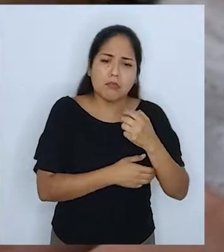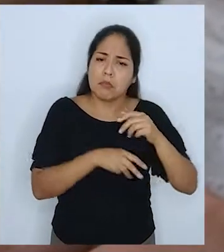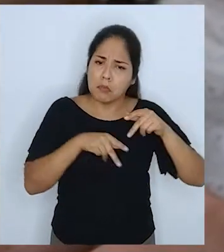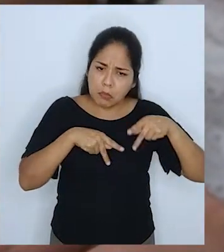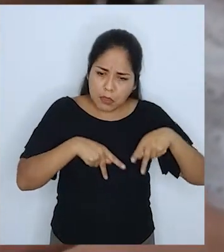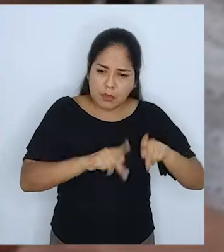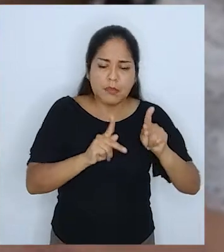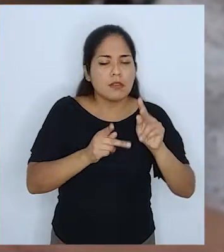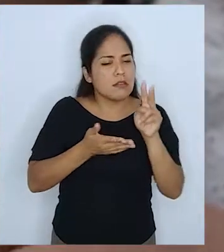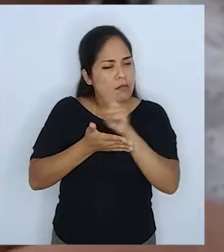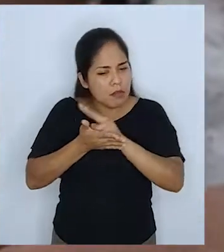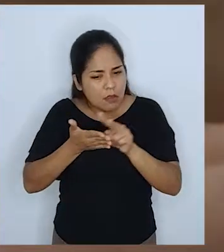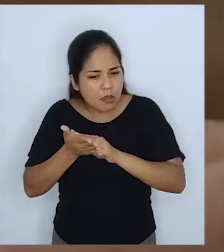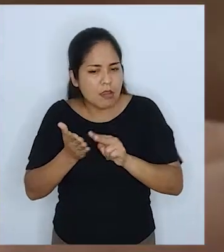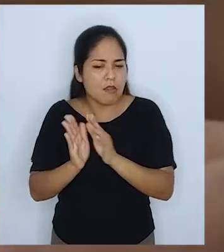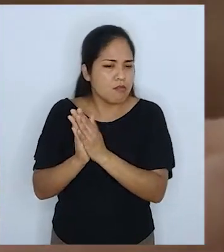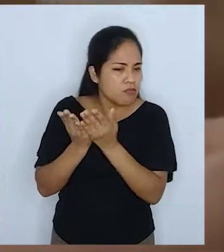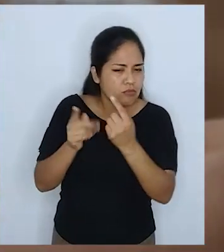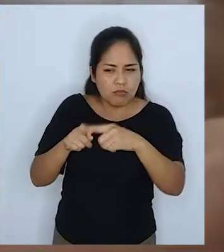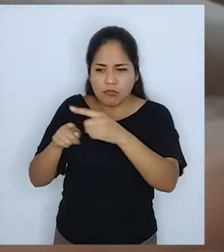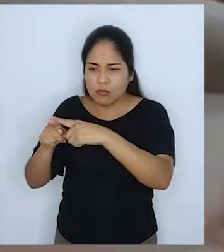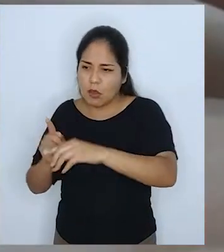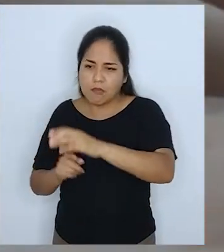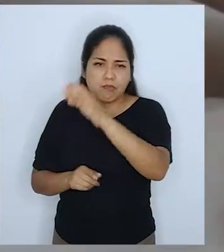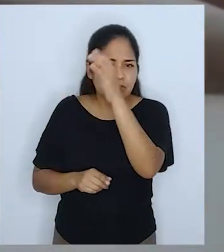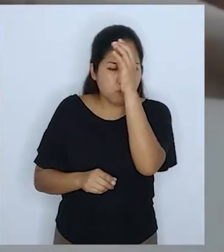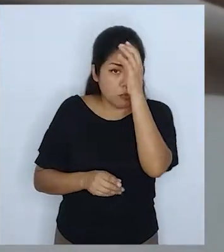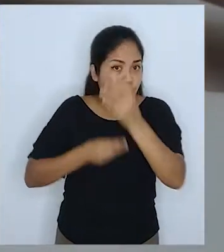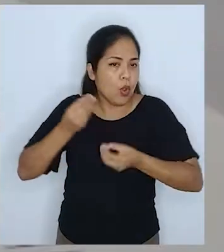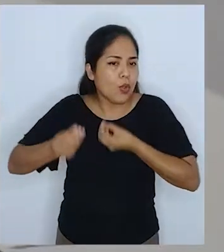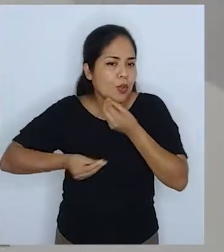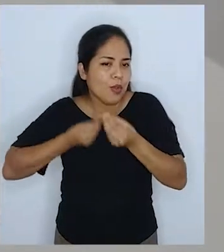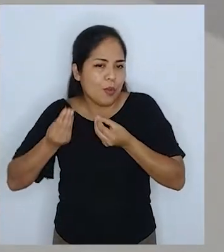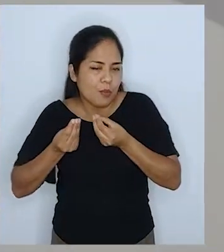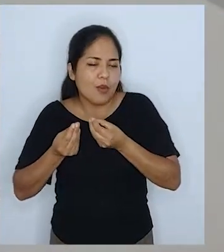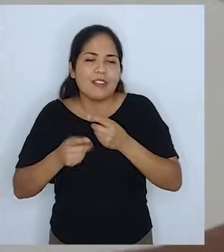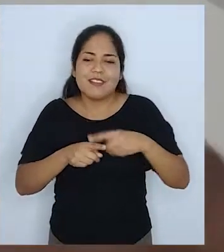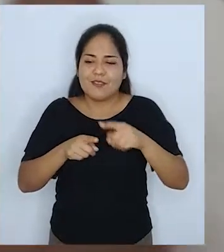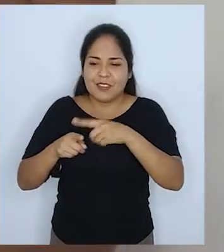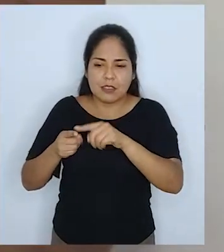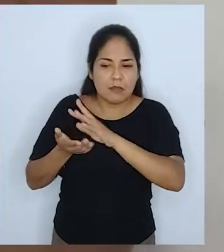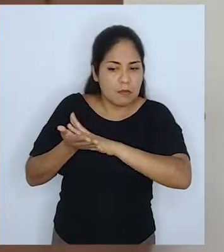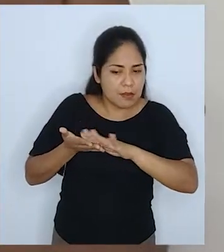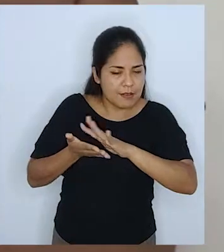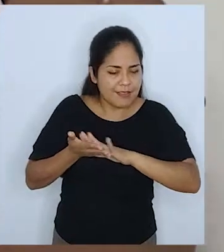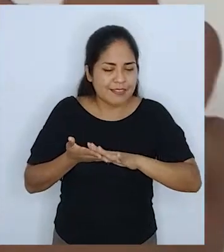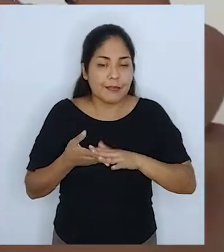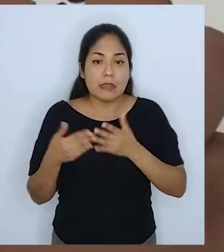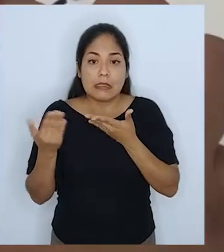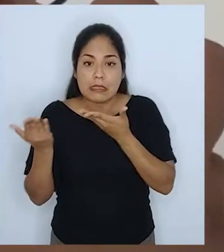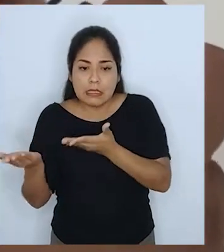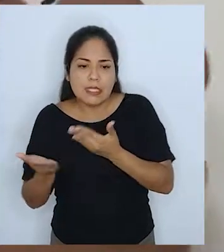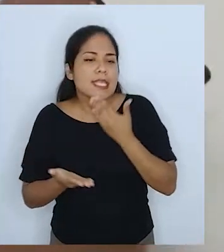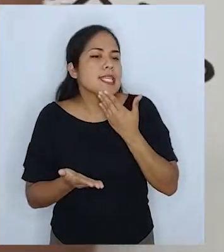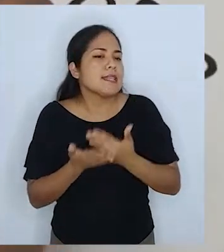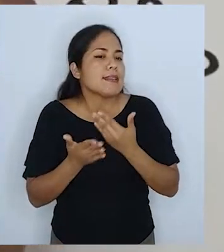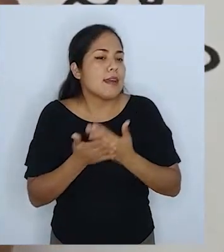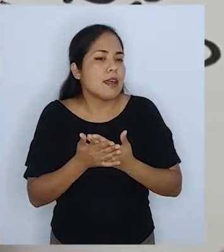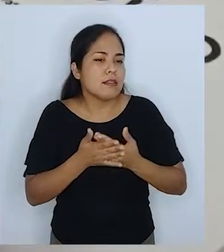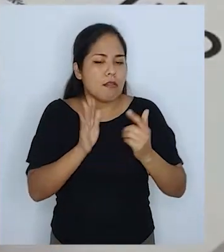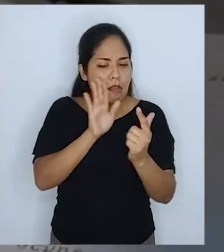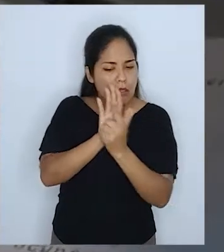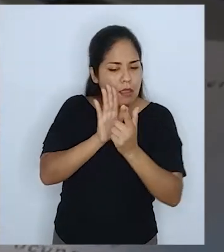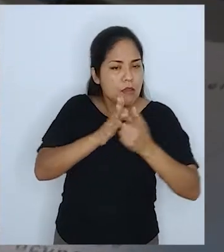la lectura, a la información y al conocimiento a través de formatos accesibles. Esto gracias a la reciente